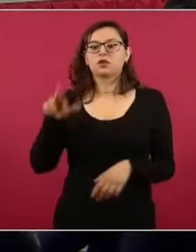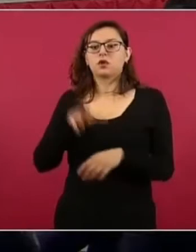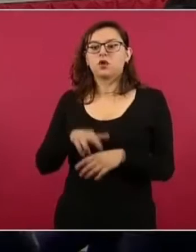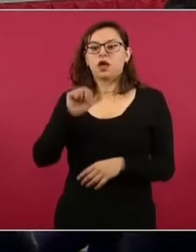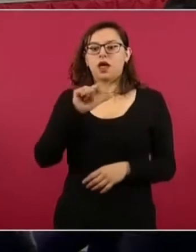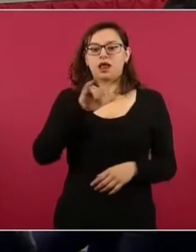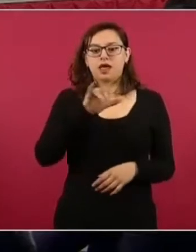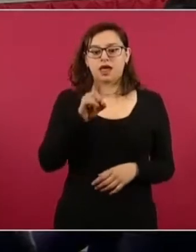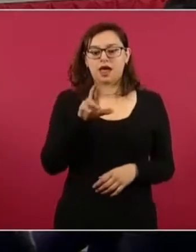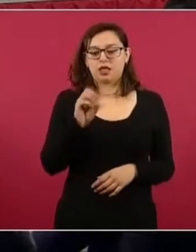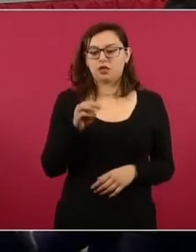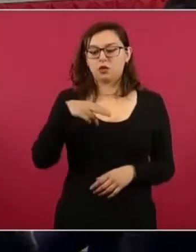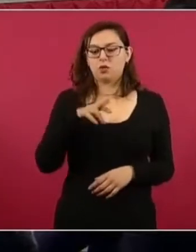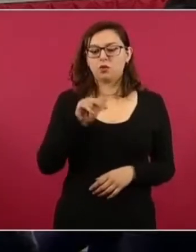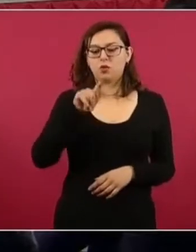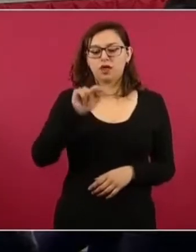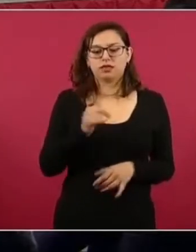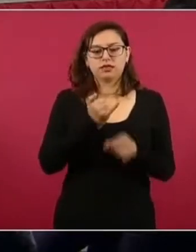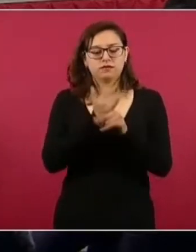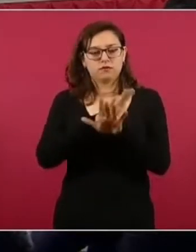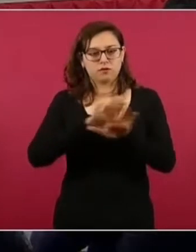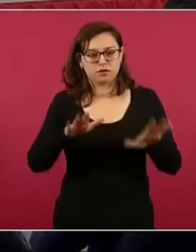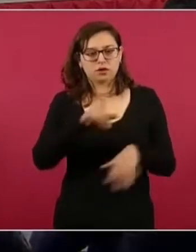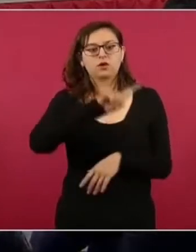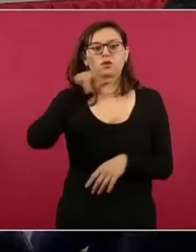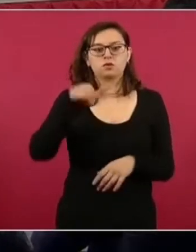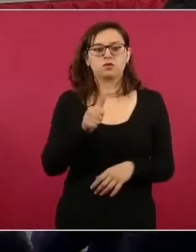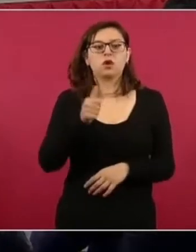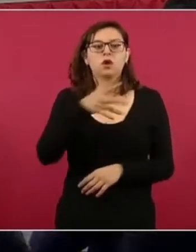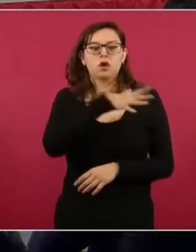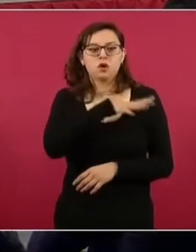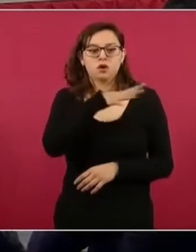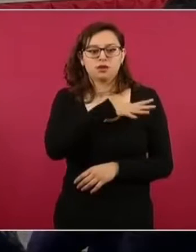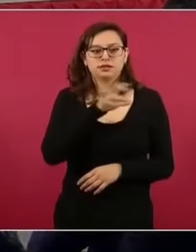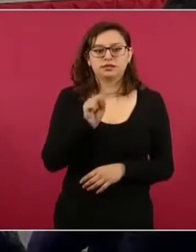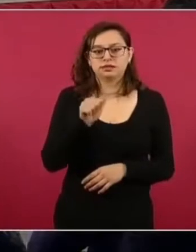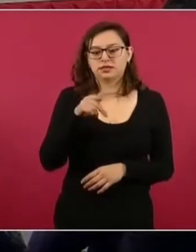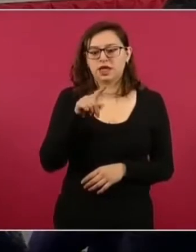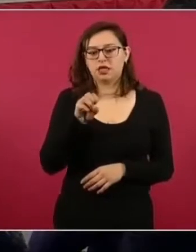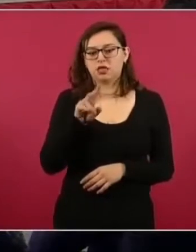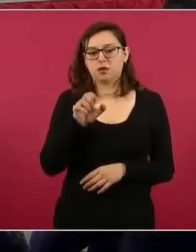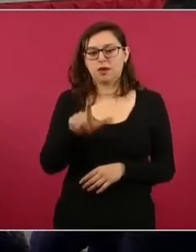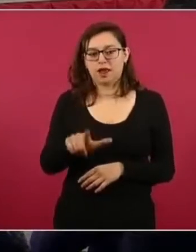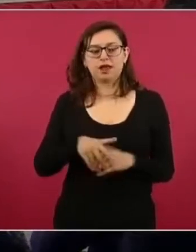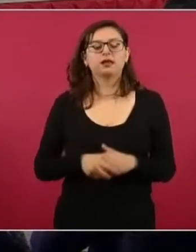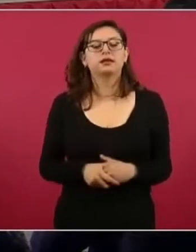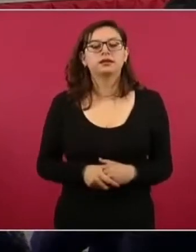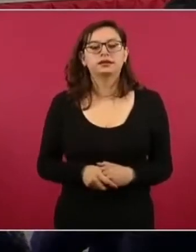nos va a informar, luego el general Sandoval y